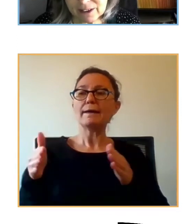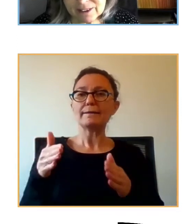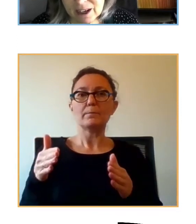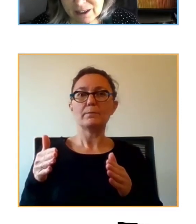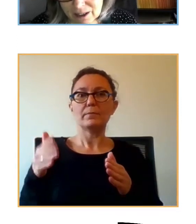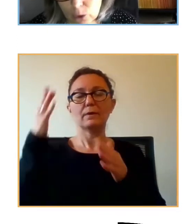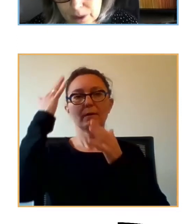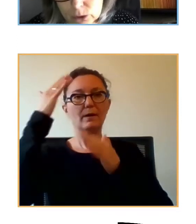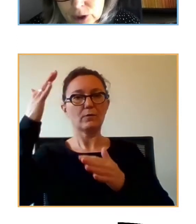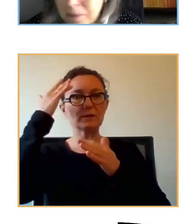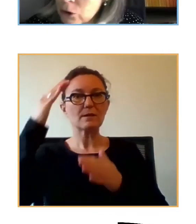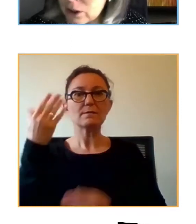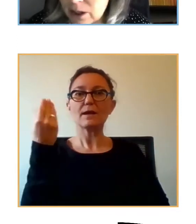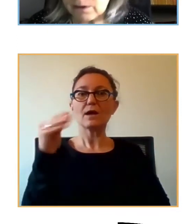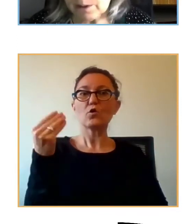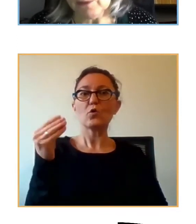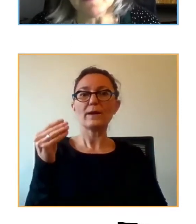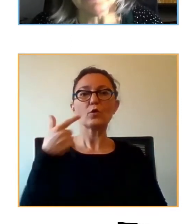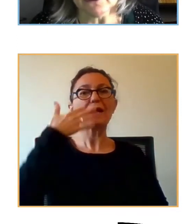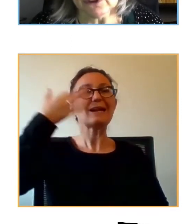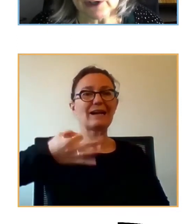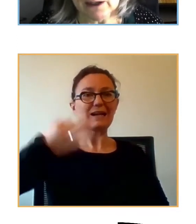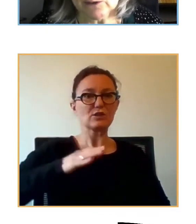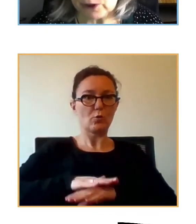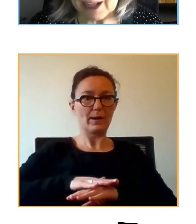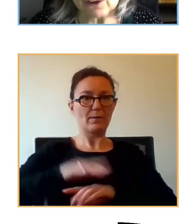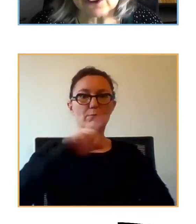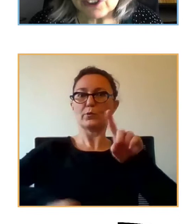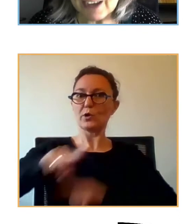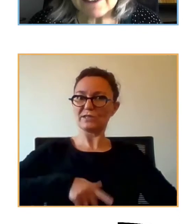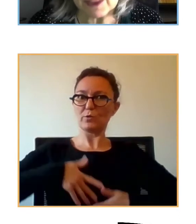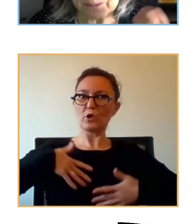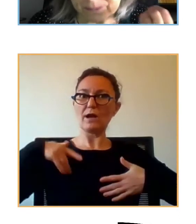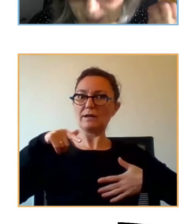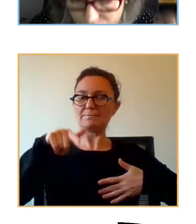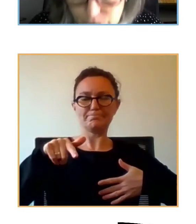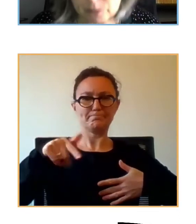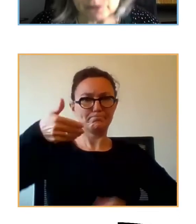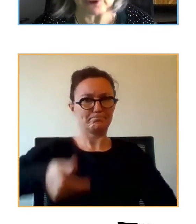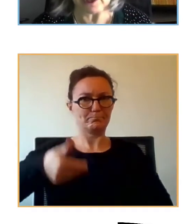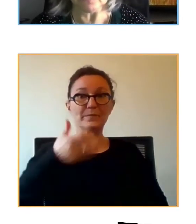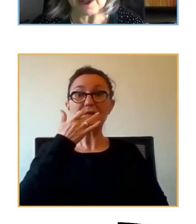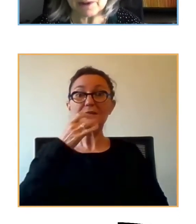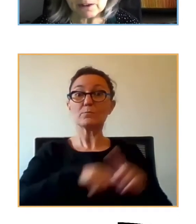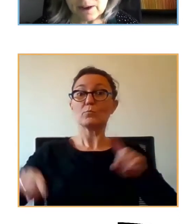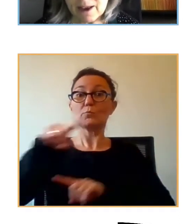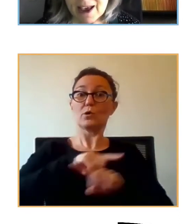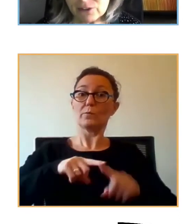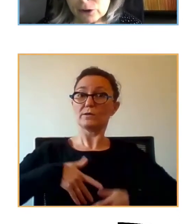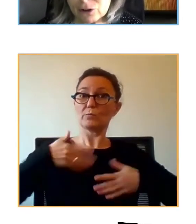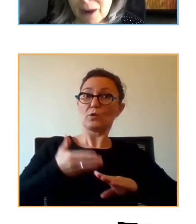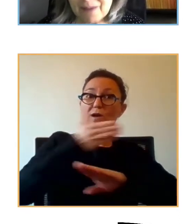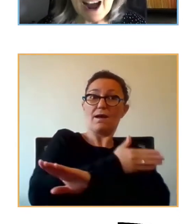adolescencia y en la juventud de mayor riesgo de problemas emocionales, por tanto, si hay trastornos emocionales previos,